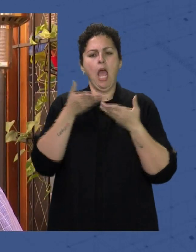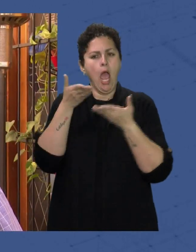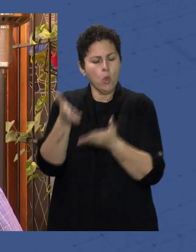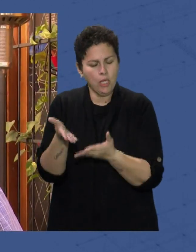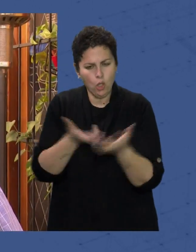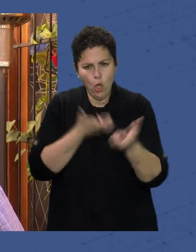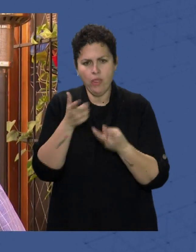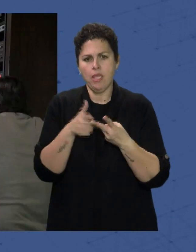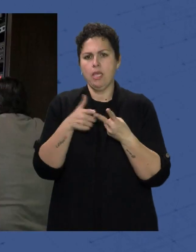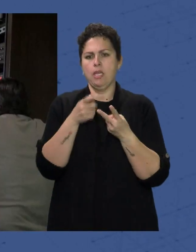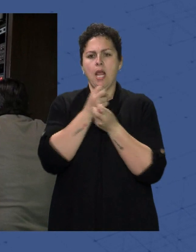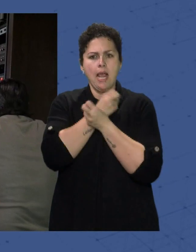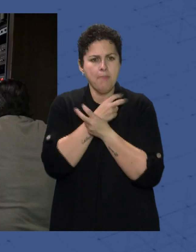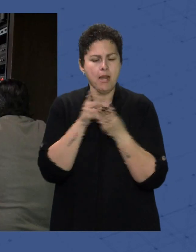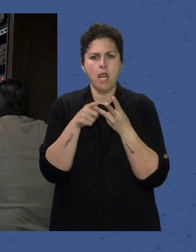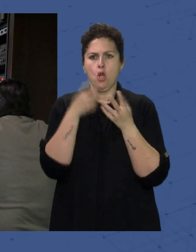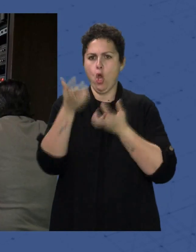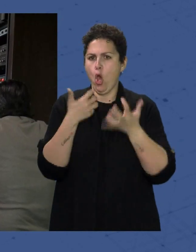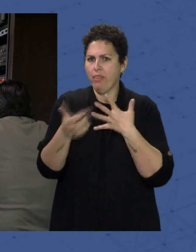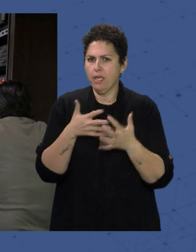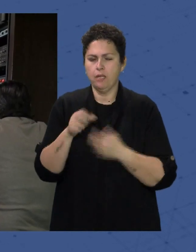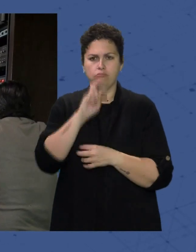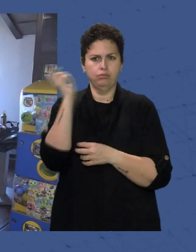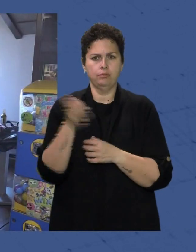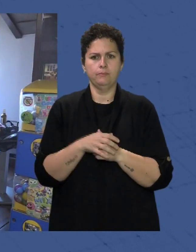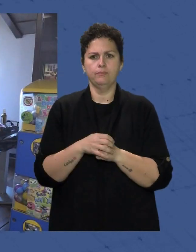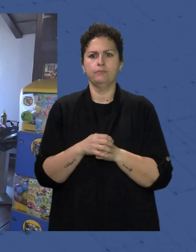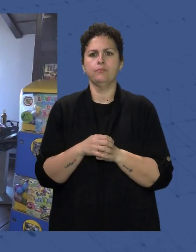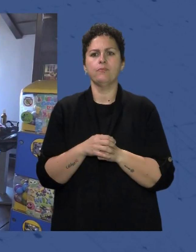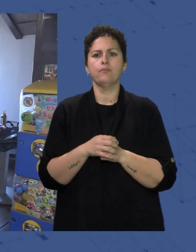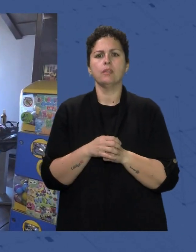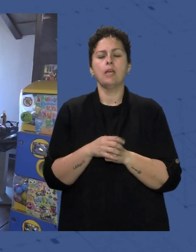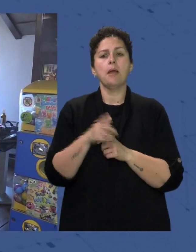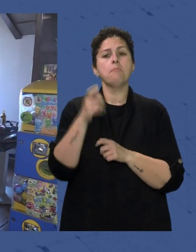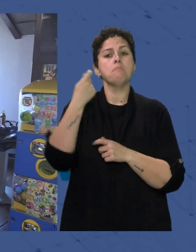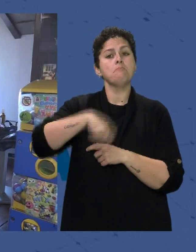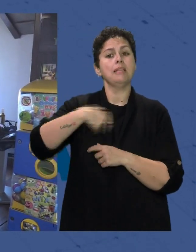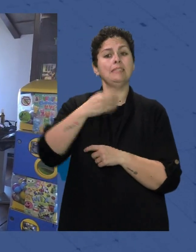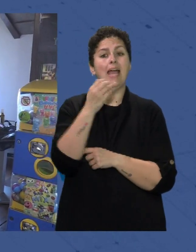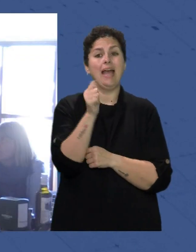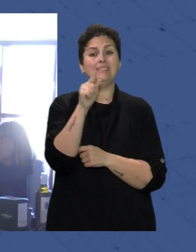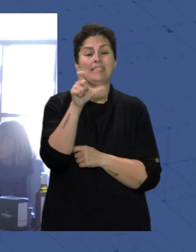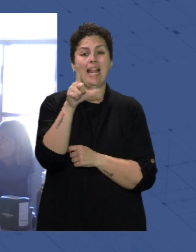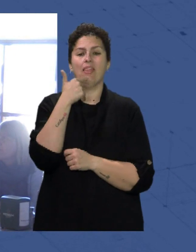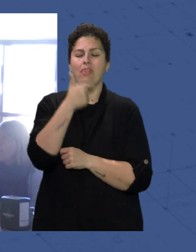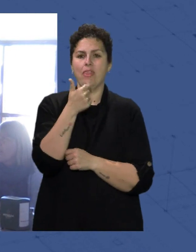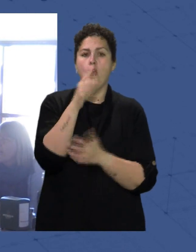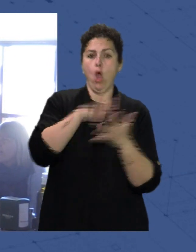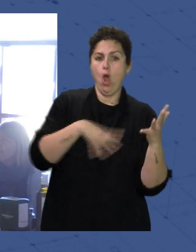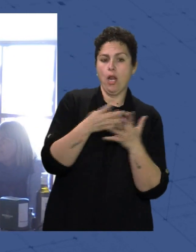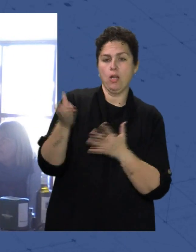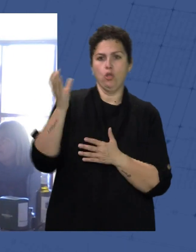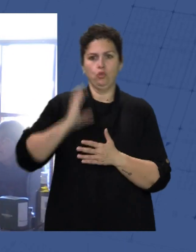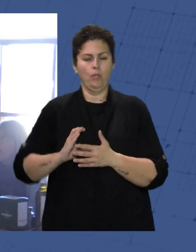de camarero Cocineros Pero los trabajadores Creen Según el presidente De ASAL Que ni los horarios Ni los sueldos En la hostelería Son